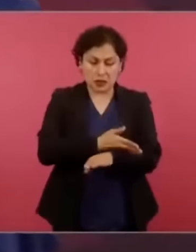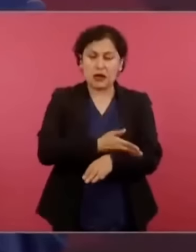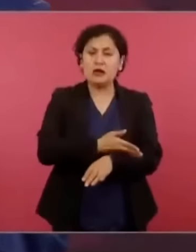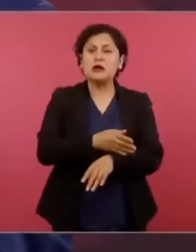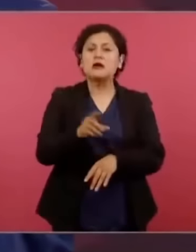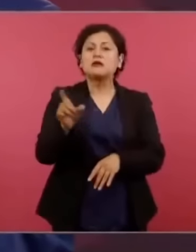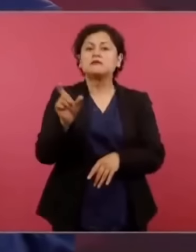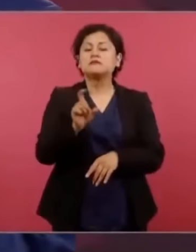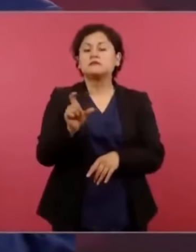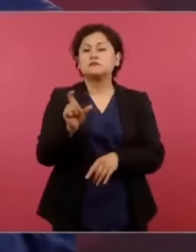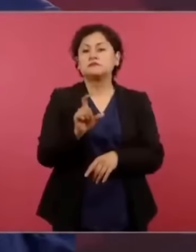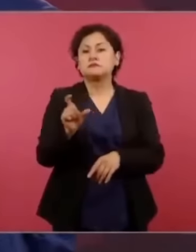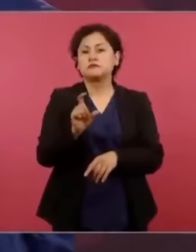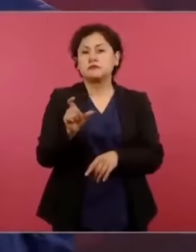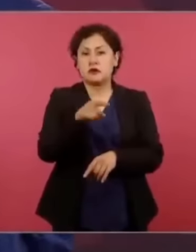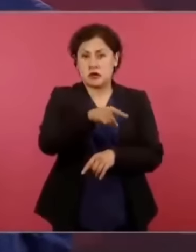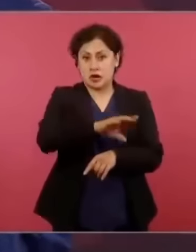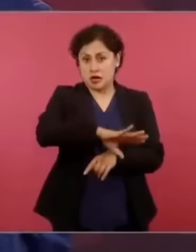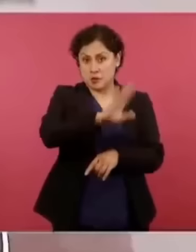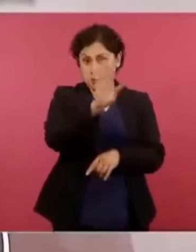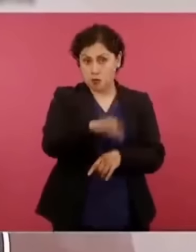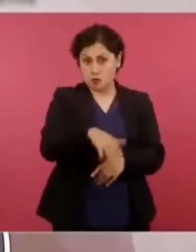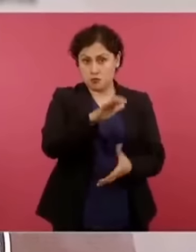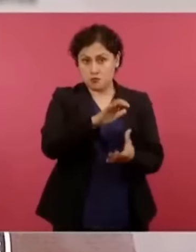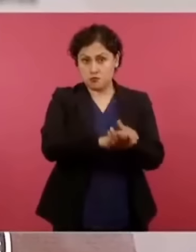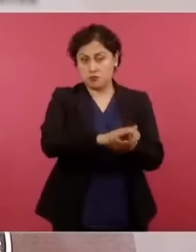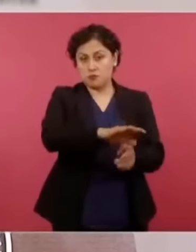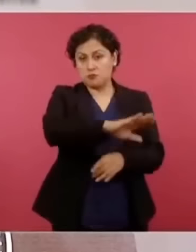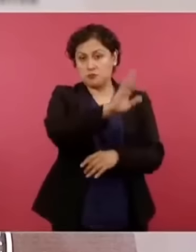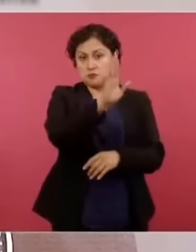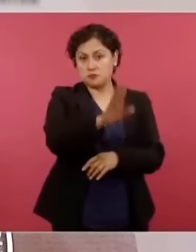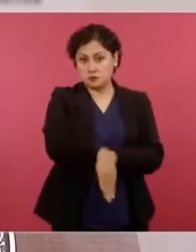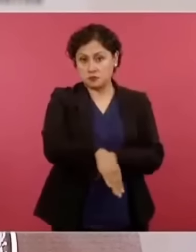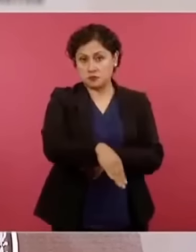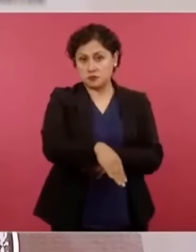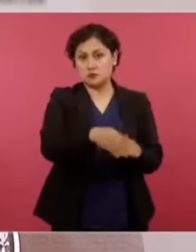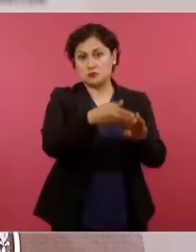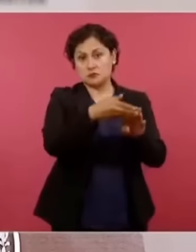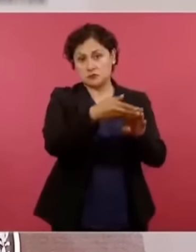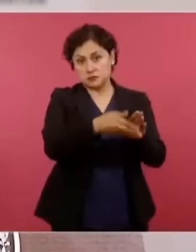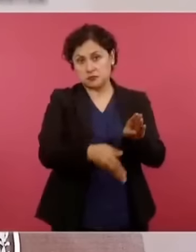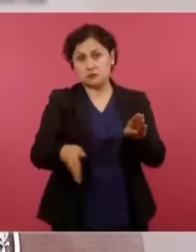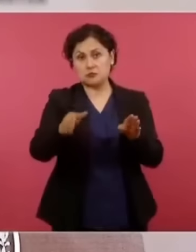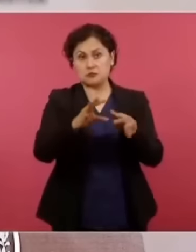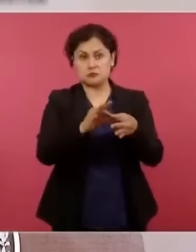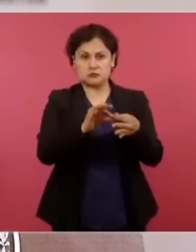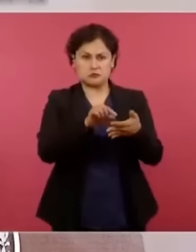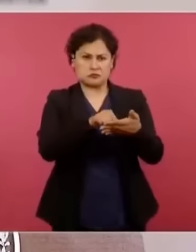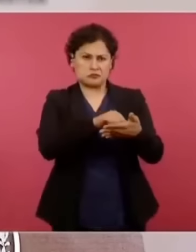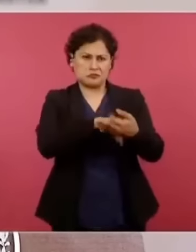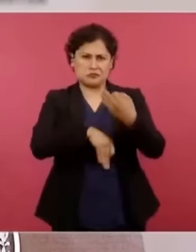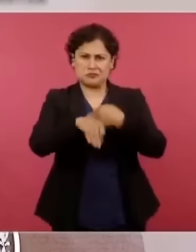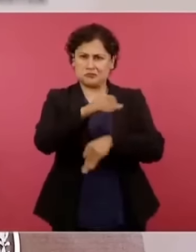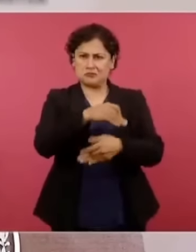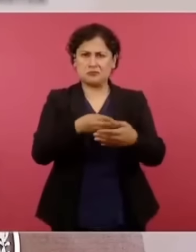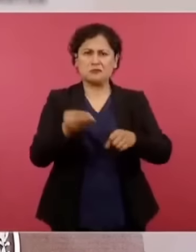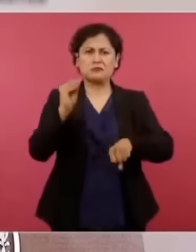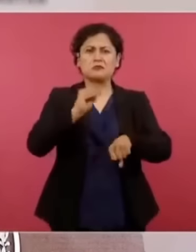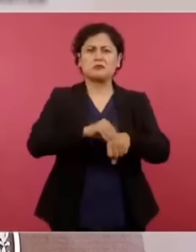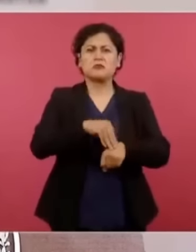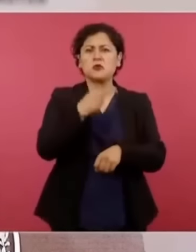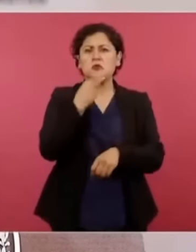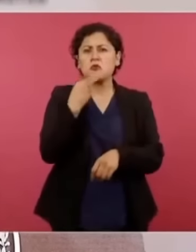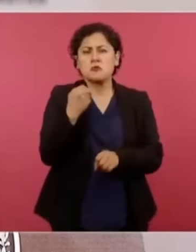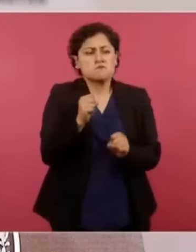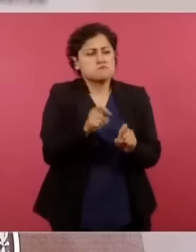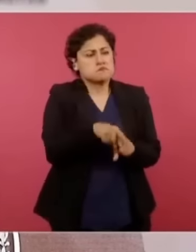fallecimiento se habla del suicidio. Los mismos familiares